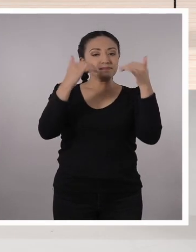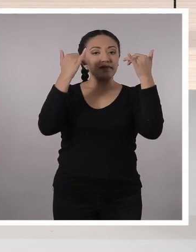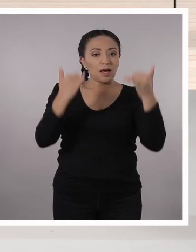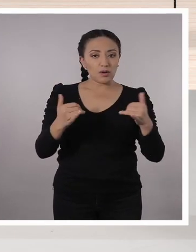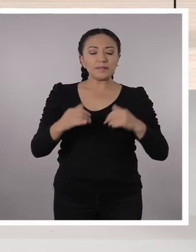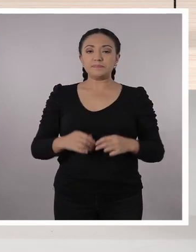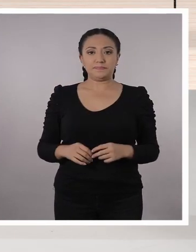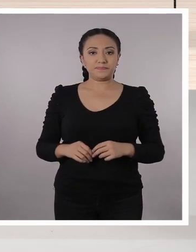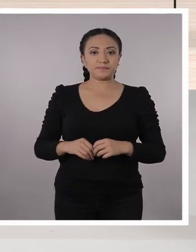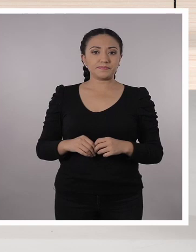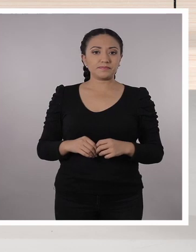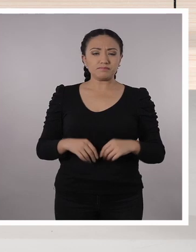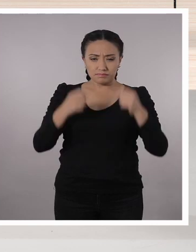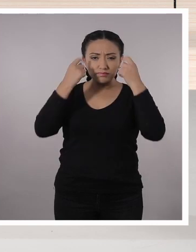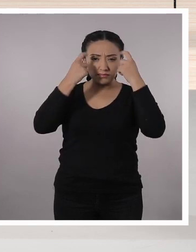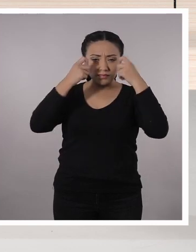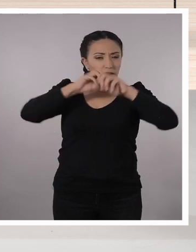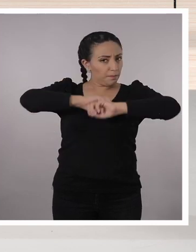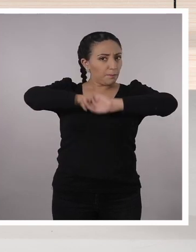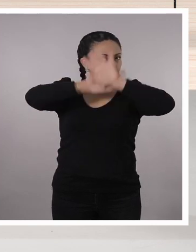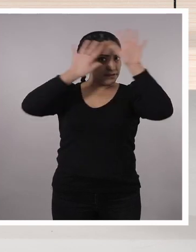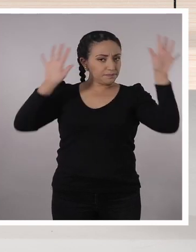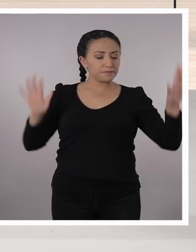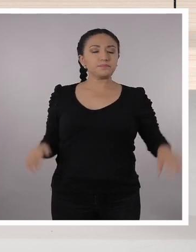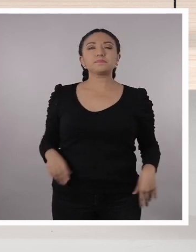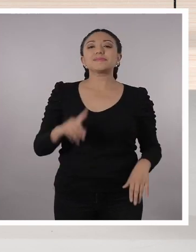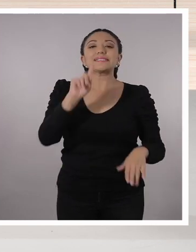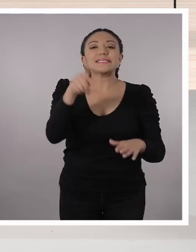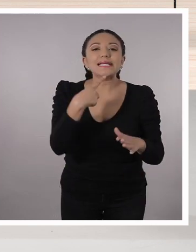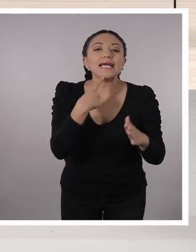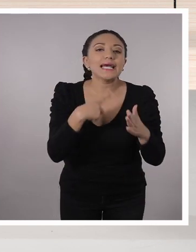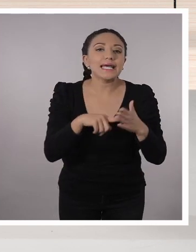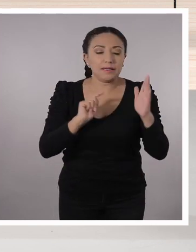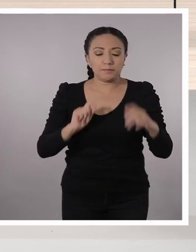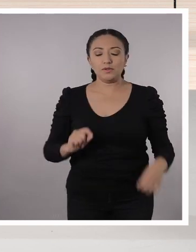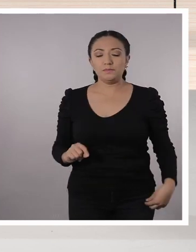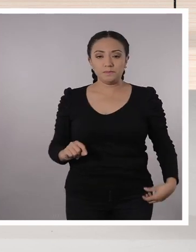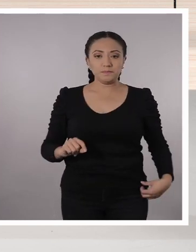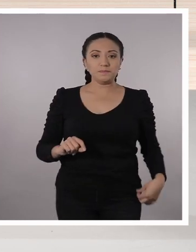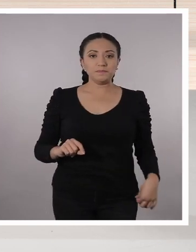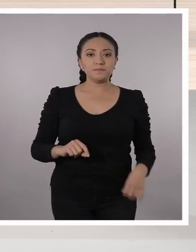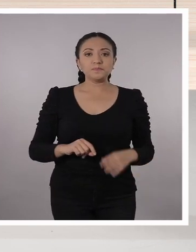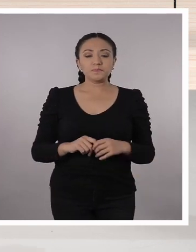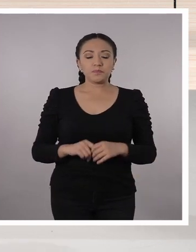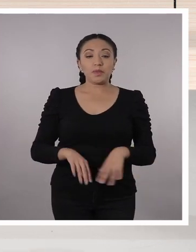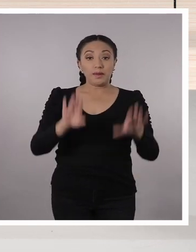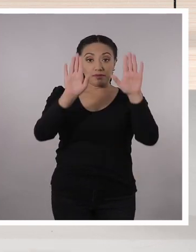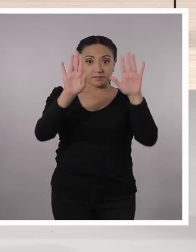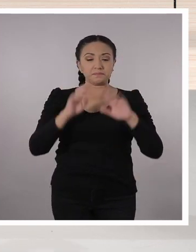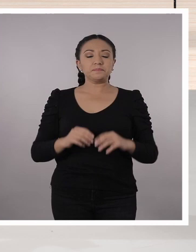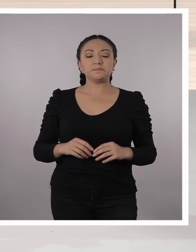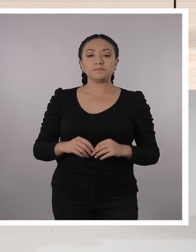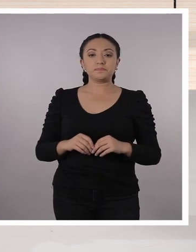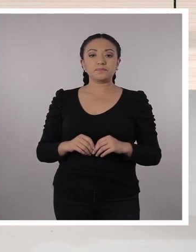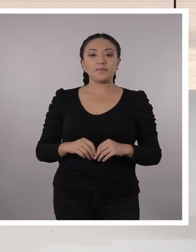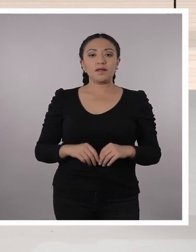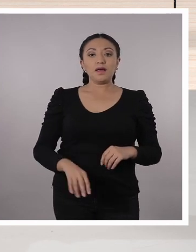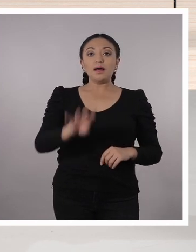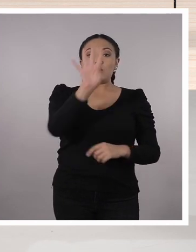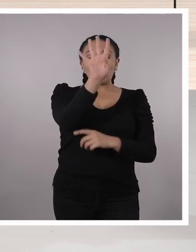Ahora sí, para poder entender mejor esto, planteemos un ejemplo. ¿Les parece, chicos y chicas? Pongamos